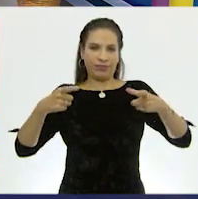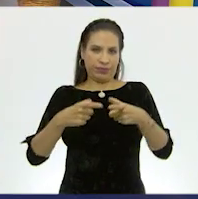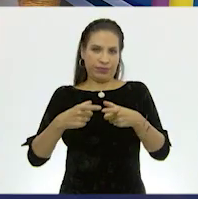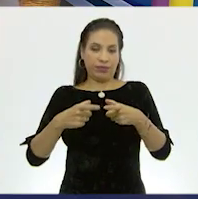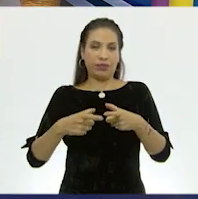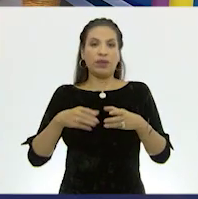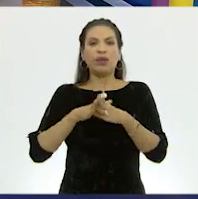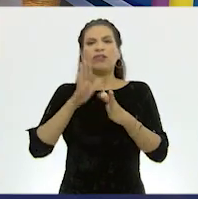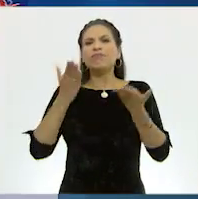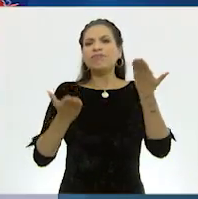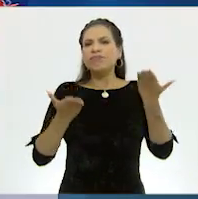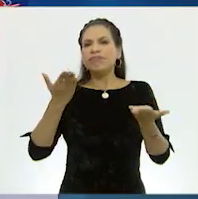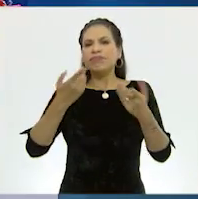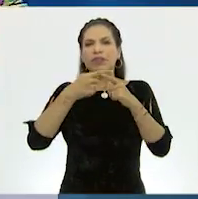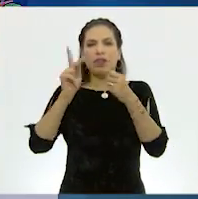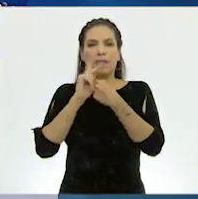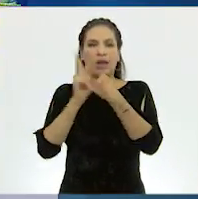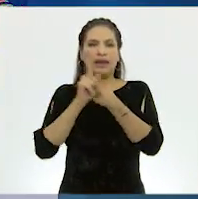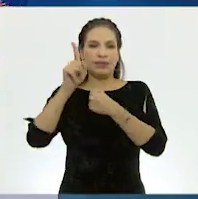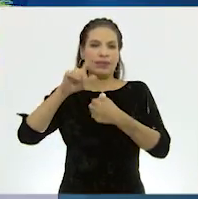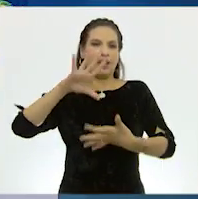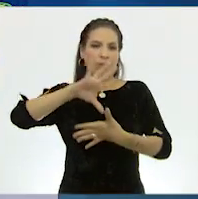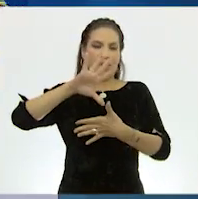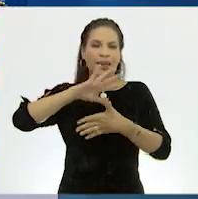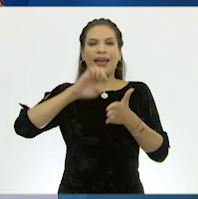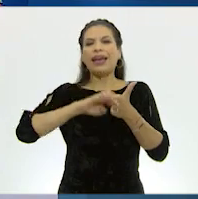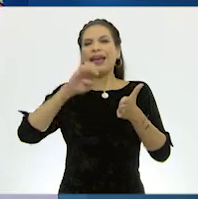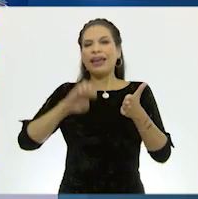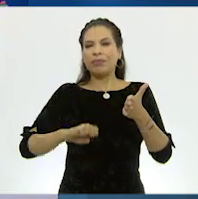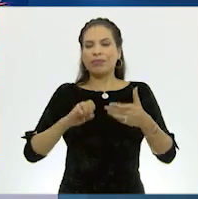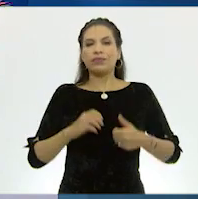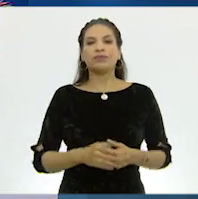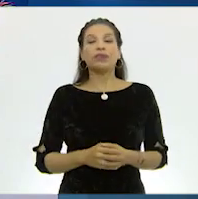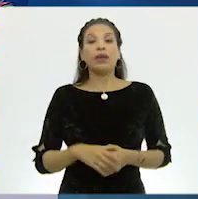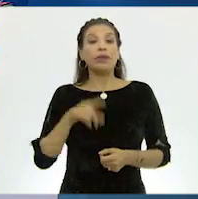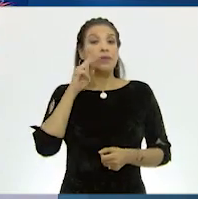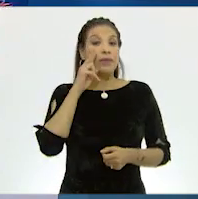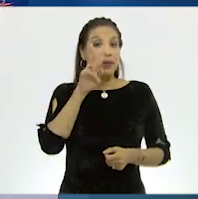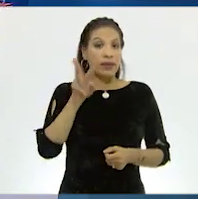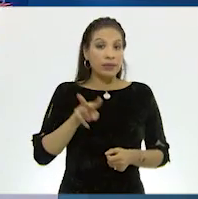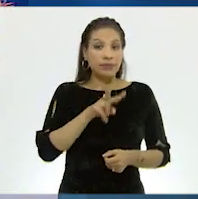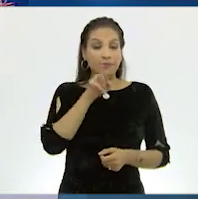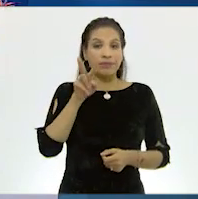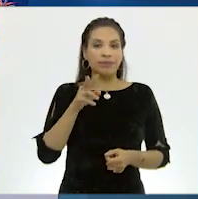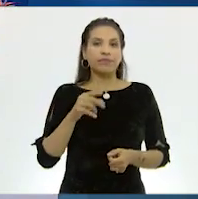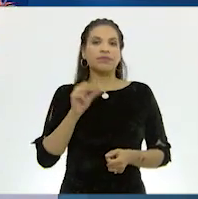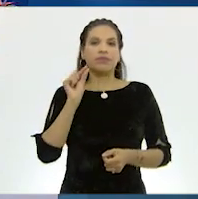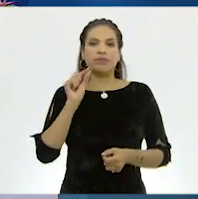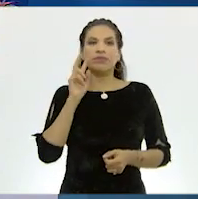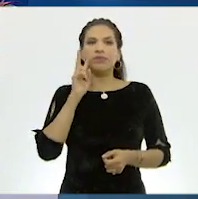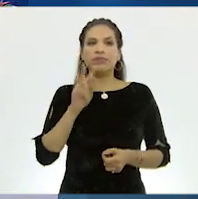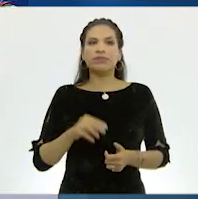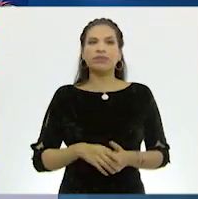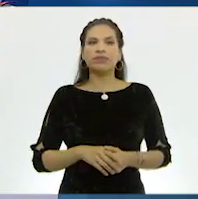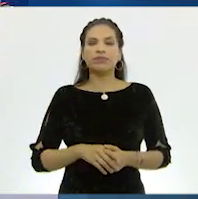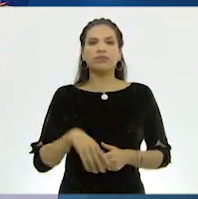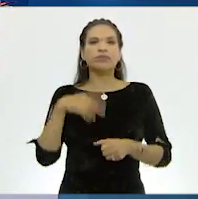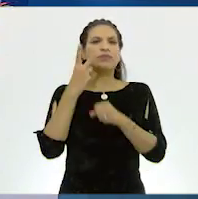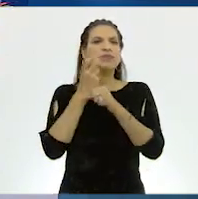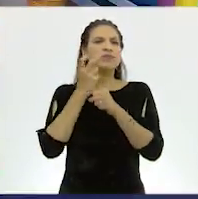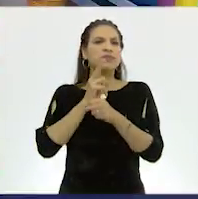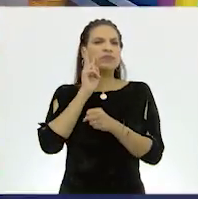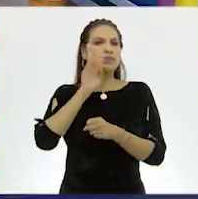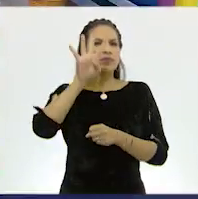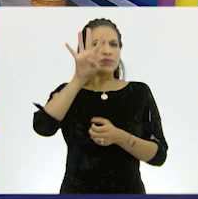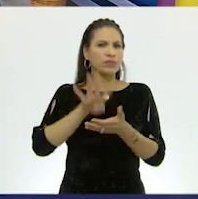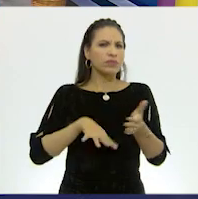en comparación con los países americanos. Por ejemplo, observemos... Un momento. La segunda tabla,